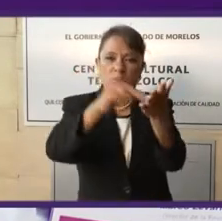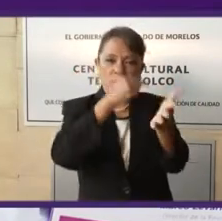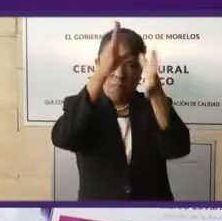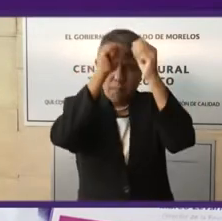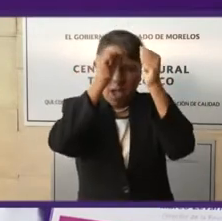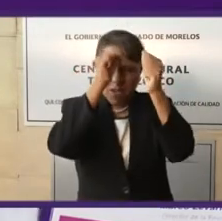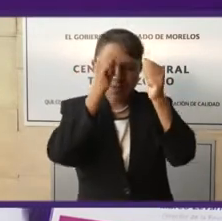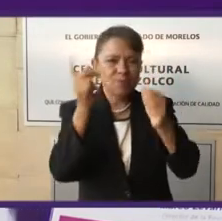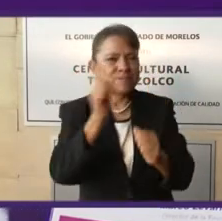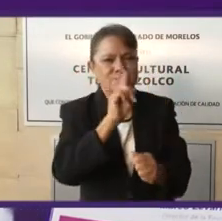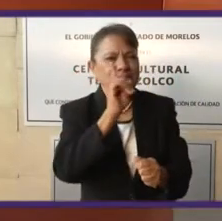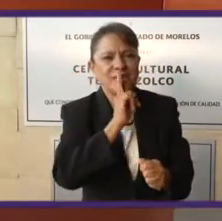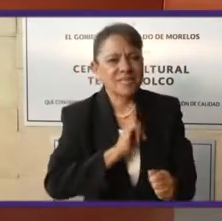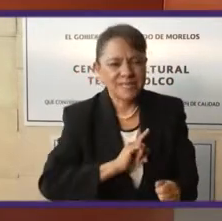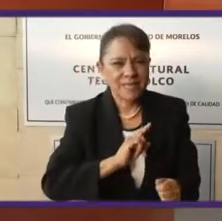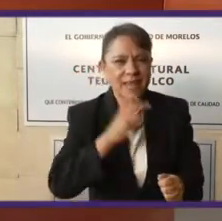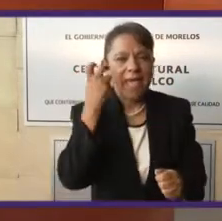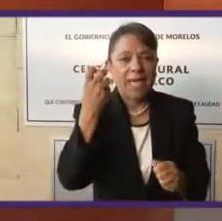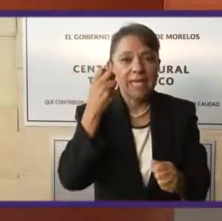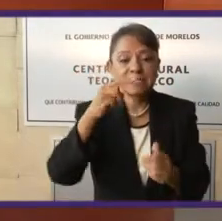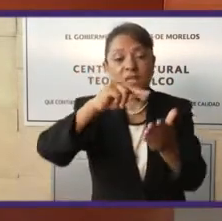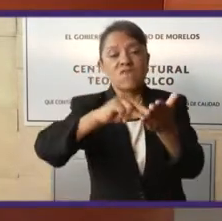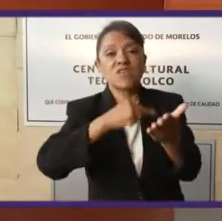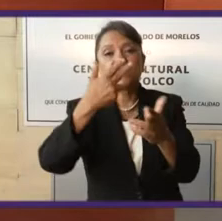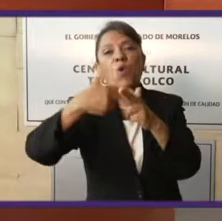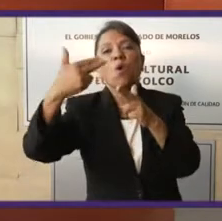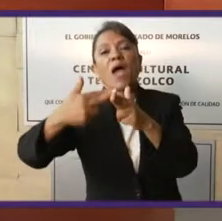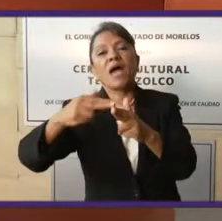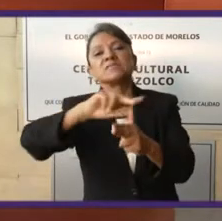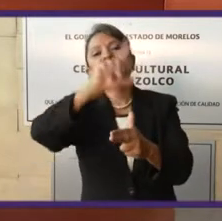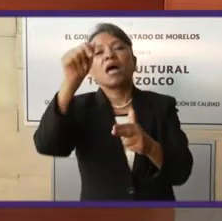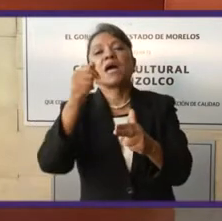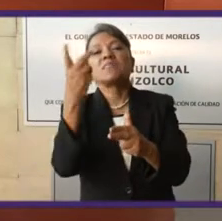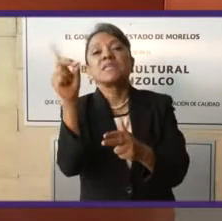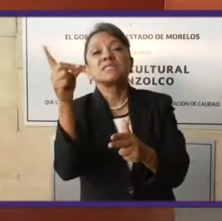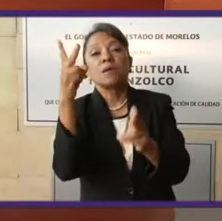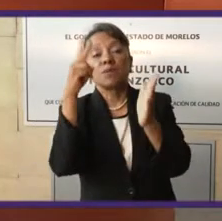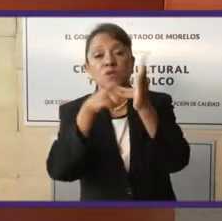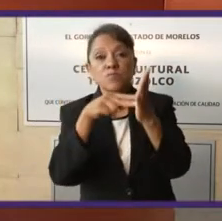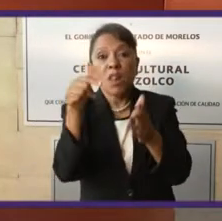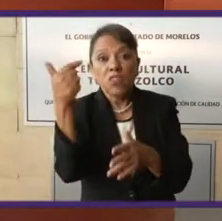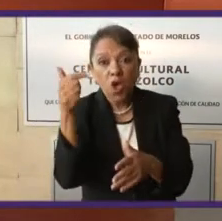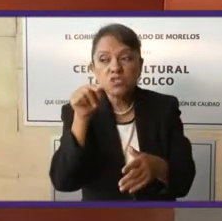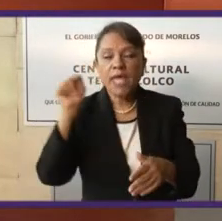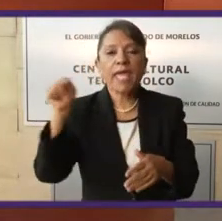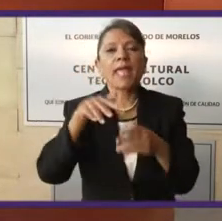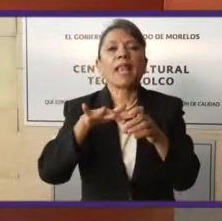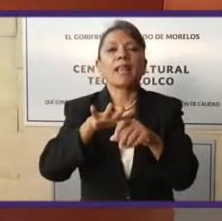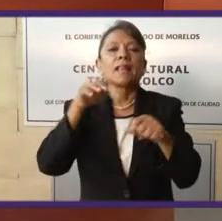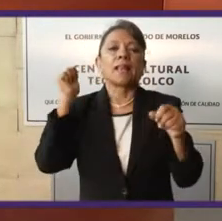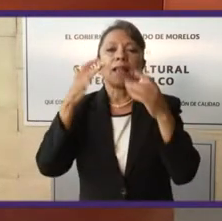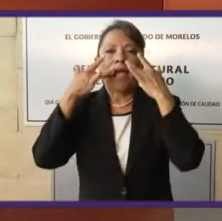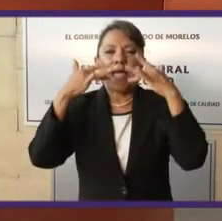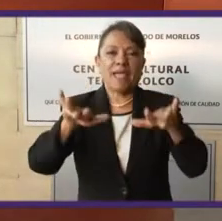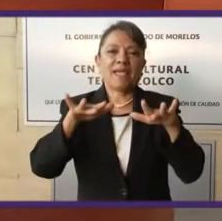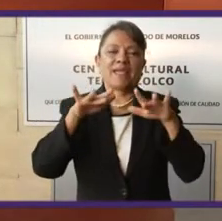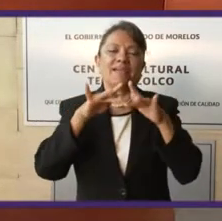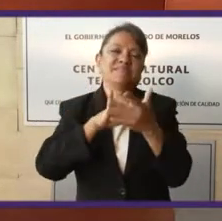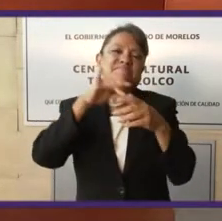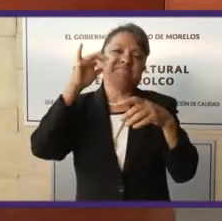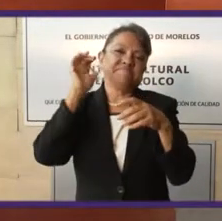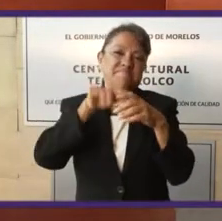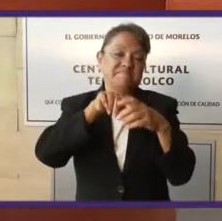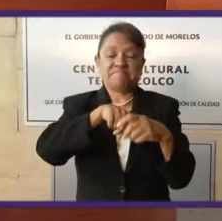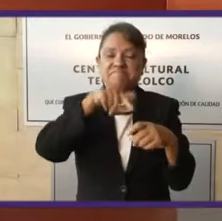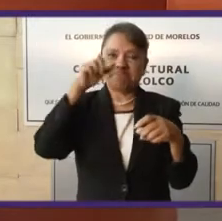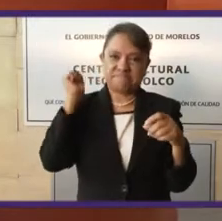diciembre de 2012. Y luego nos receta con que el PG, el